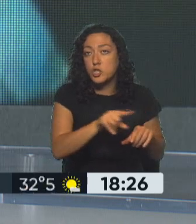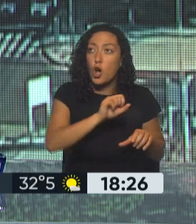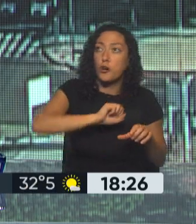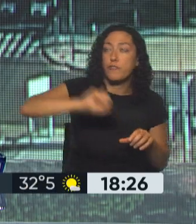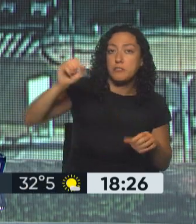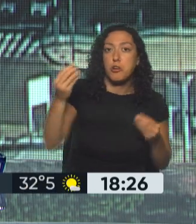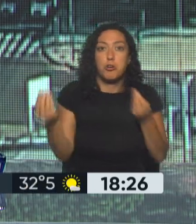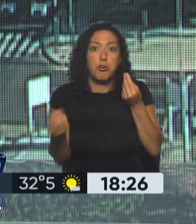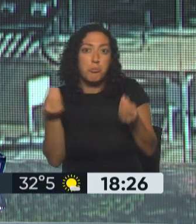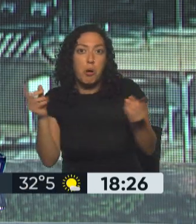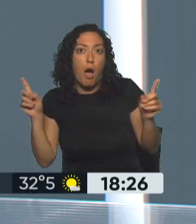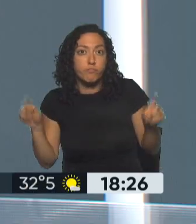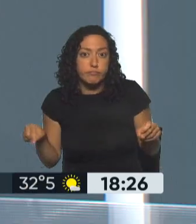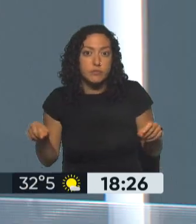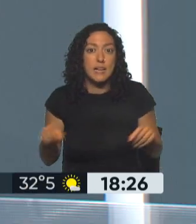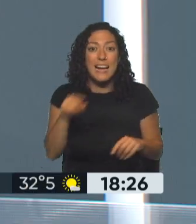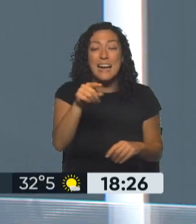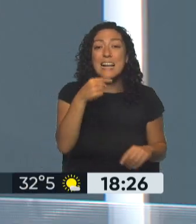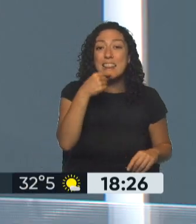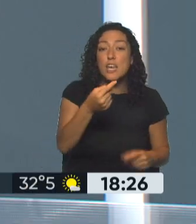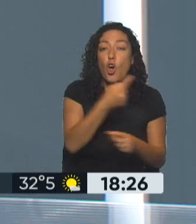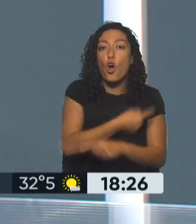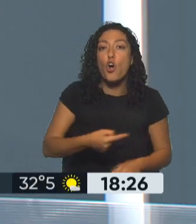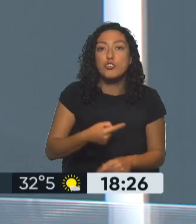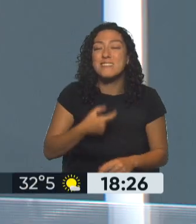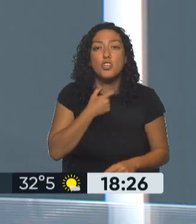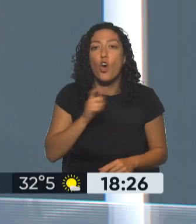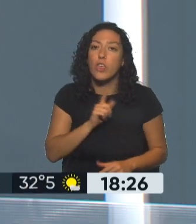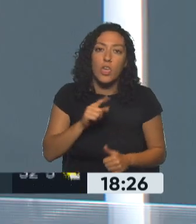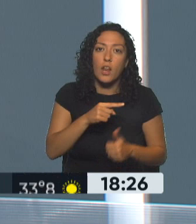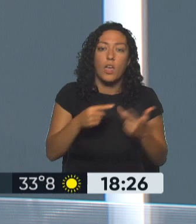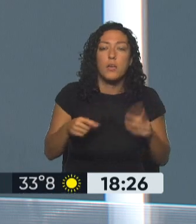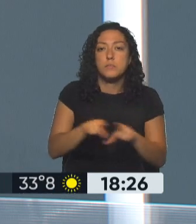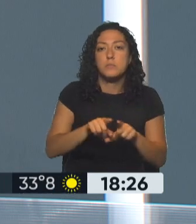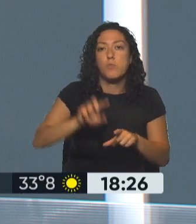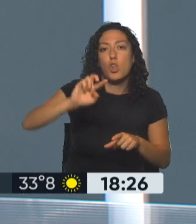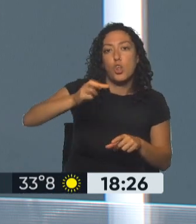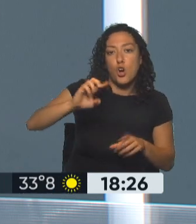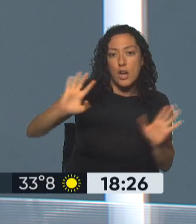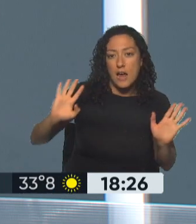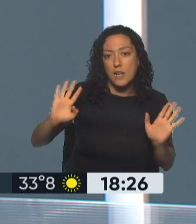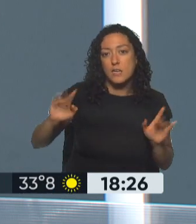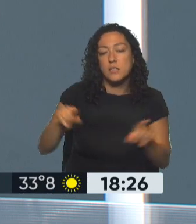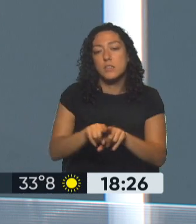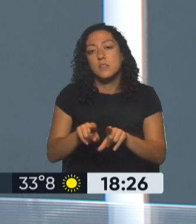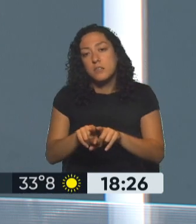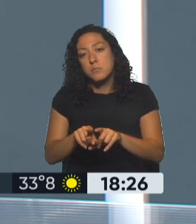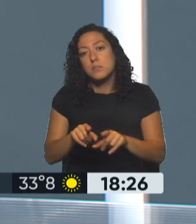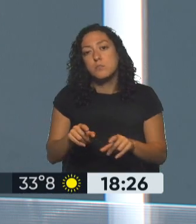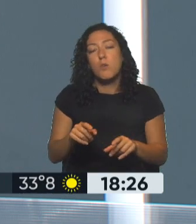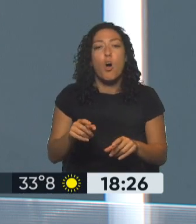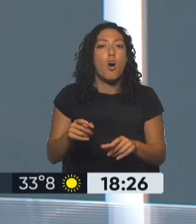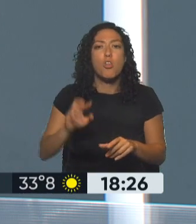ahí se dirán cuáles son los instrumentos. que no iba a ser o lo que no haría, que es dolarizar, tomó distancia de delay, dice, no, me parece bien la idea de